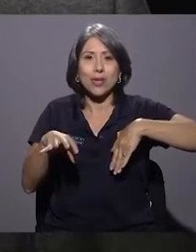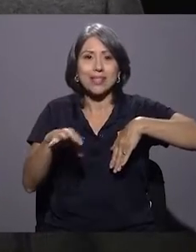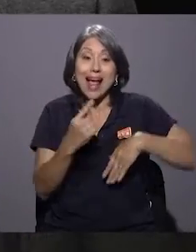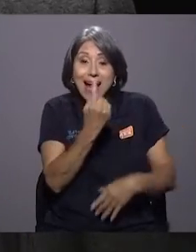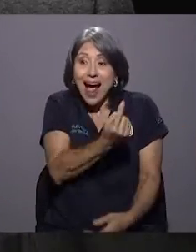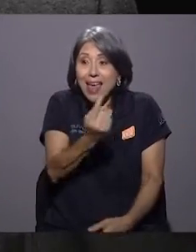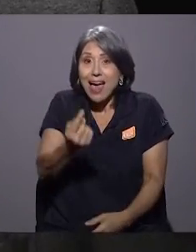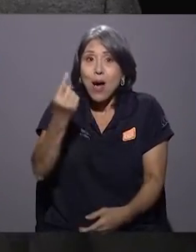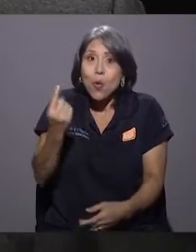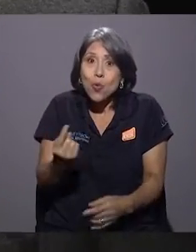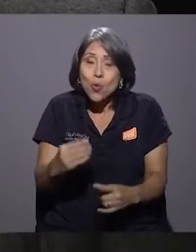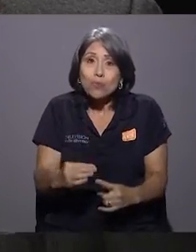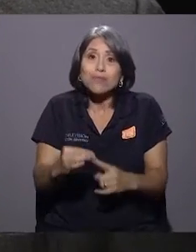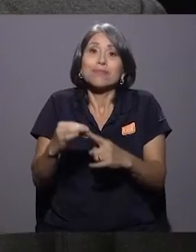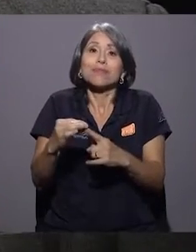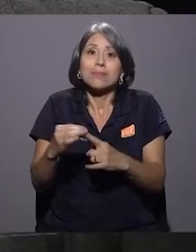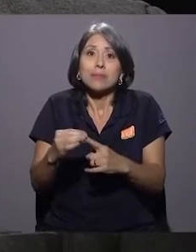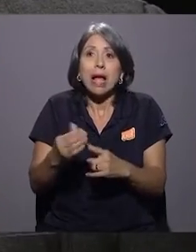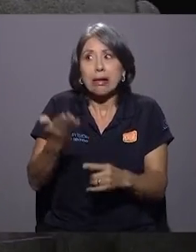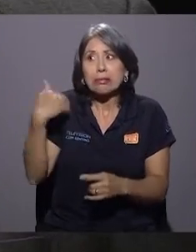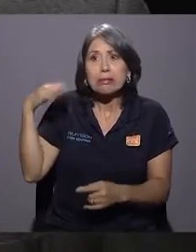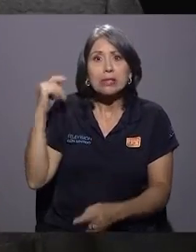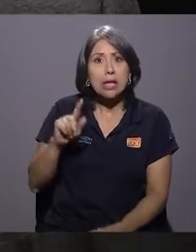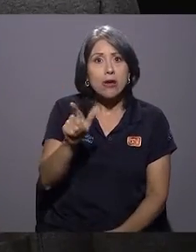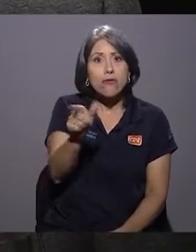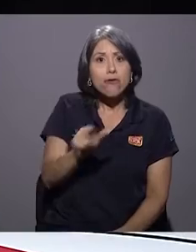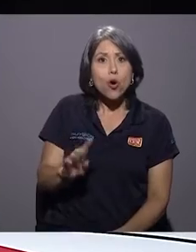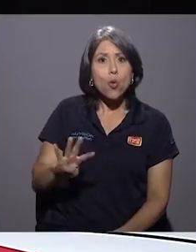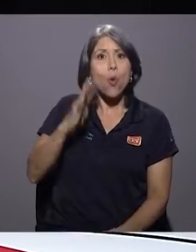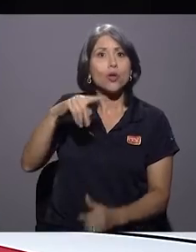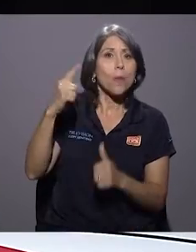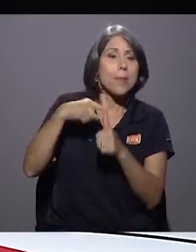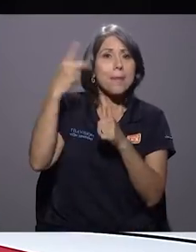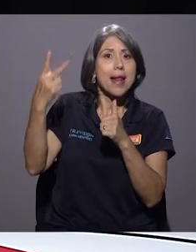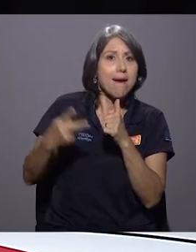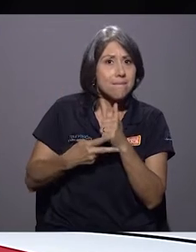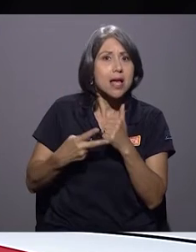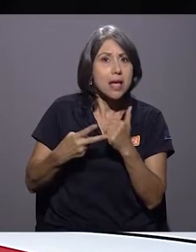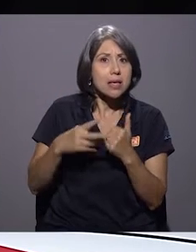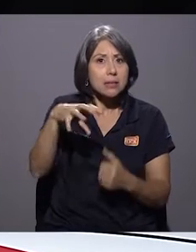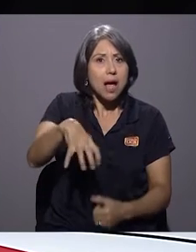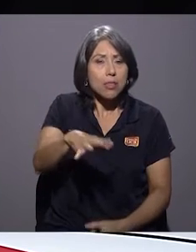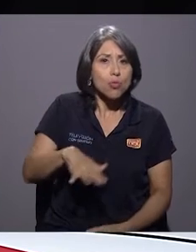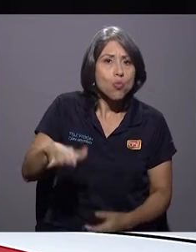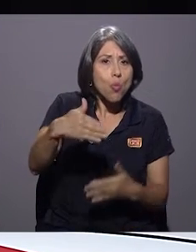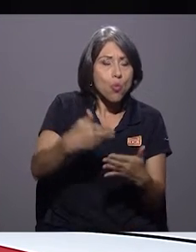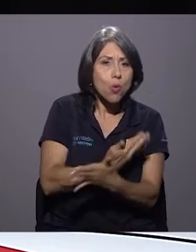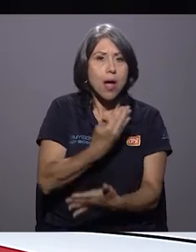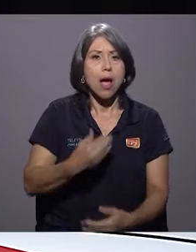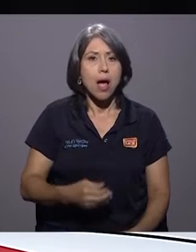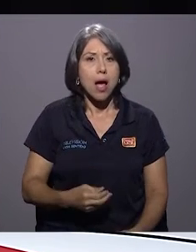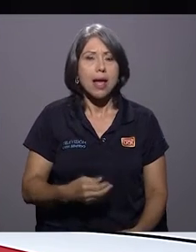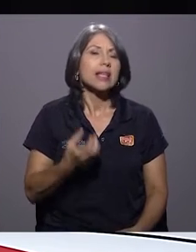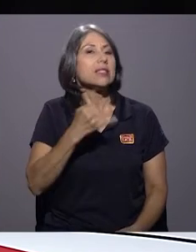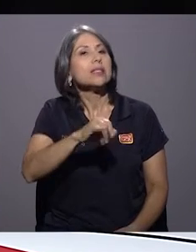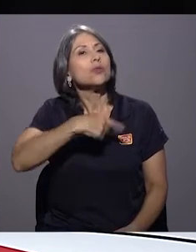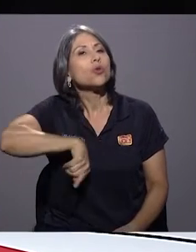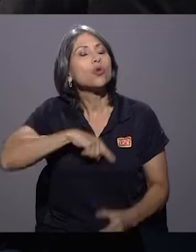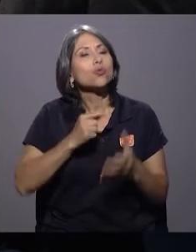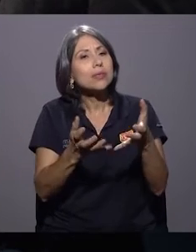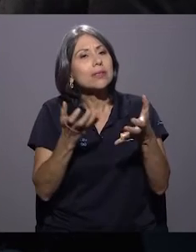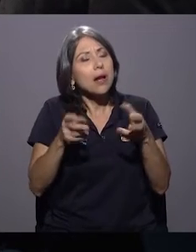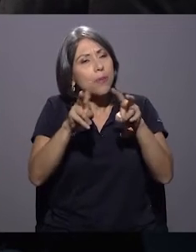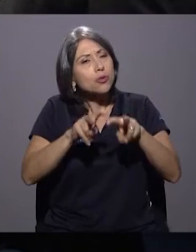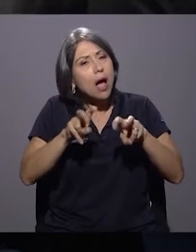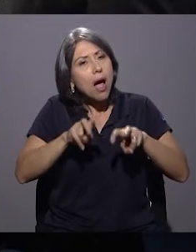Incluso en Río Cuarto era por primera vez en la historia que iban a tener ese proceso. Entonces, esto, si quisiéramos hacer análisis,